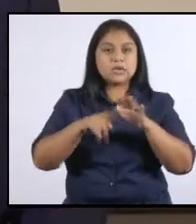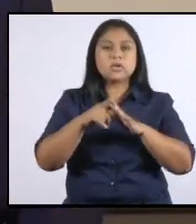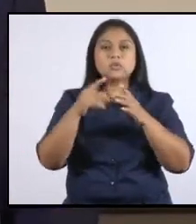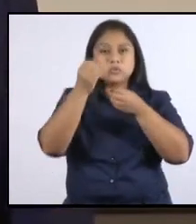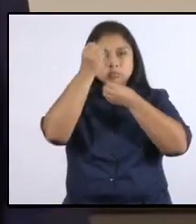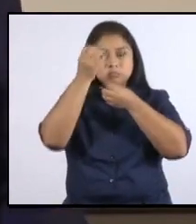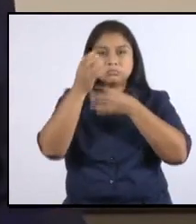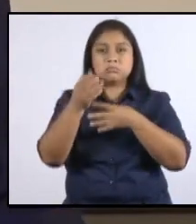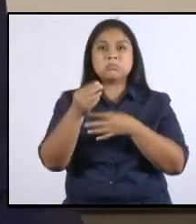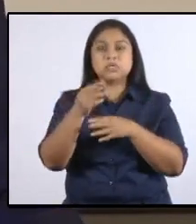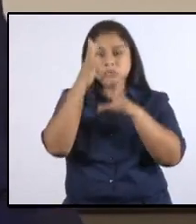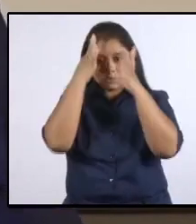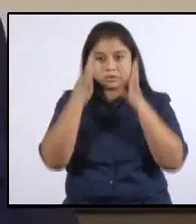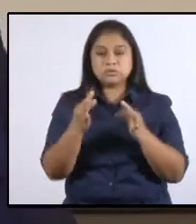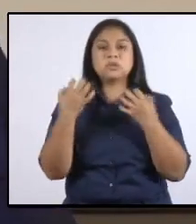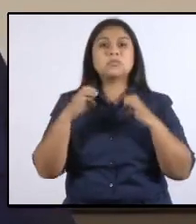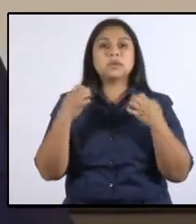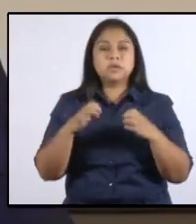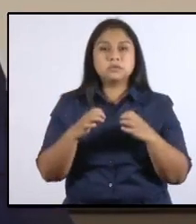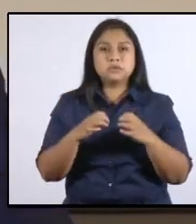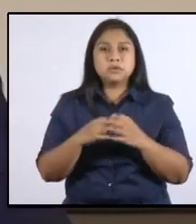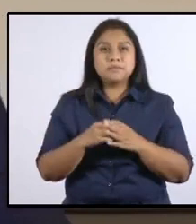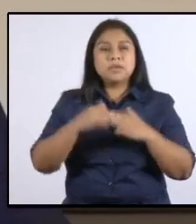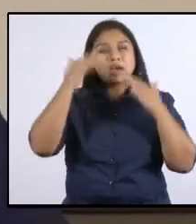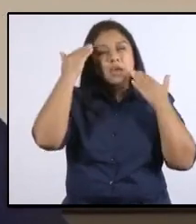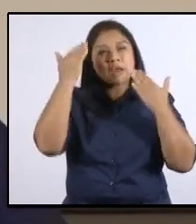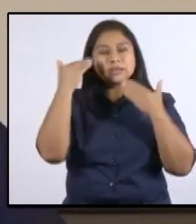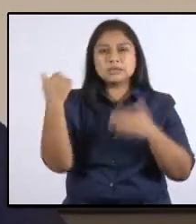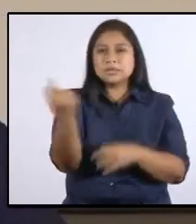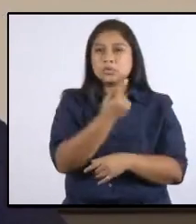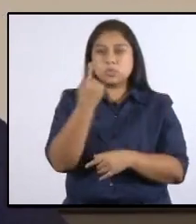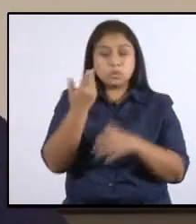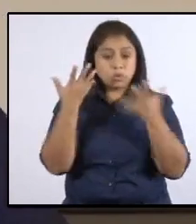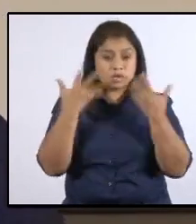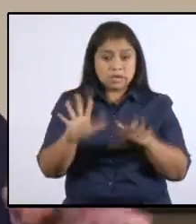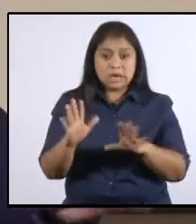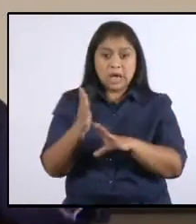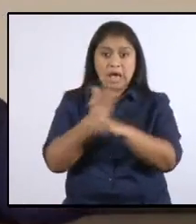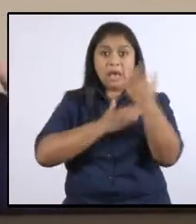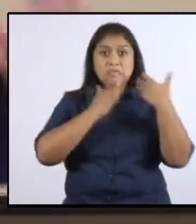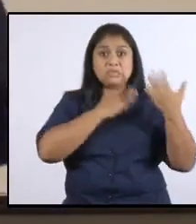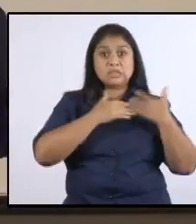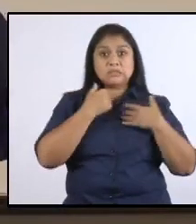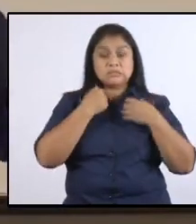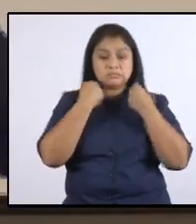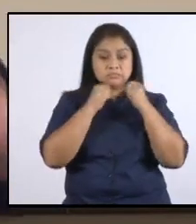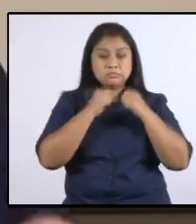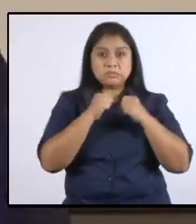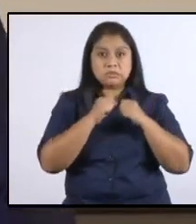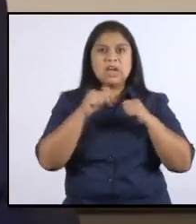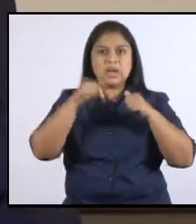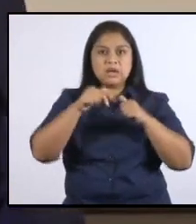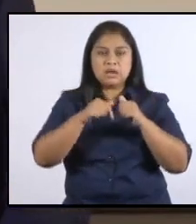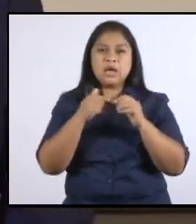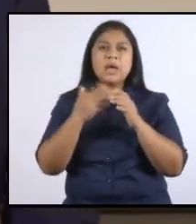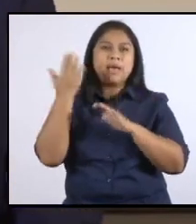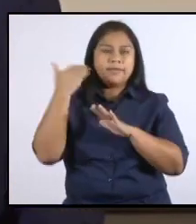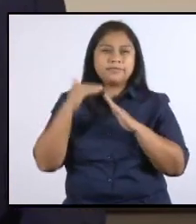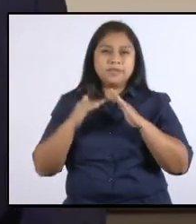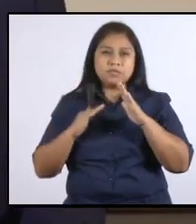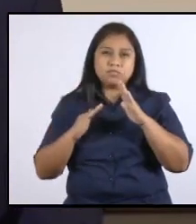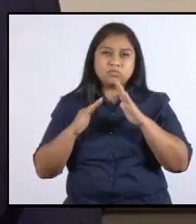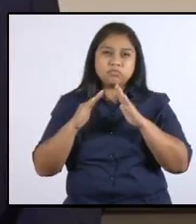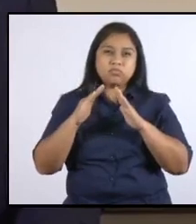emergencia. Gracias a todas las medidas que hemos tomado, habíamos evitado el crecimiento de la curva de